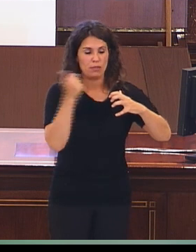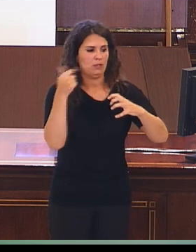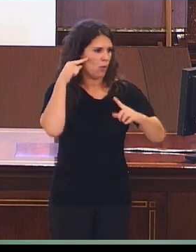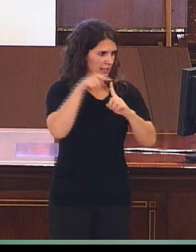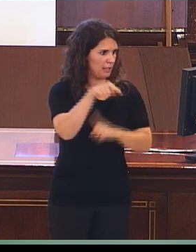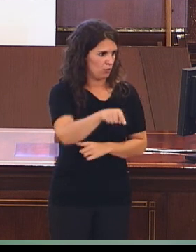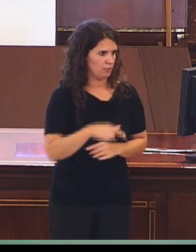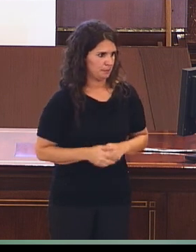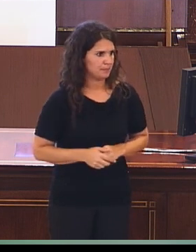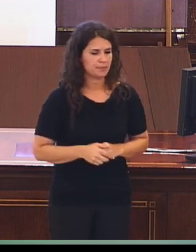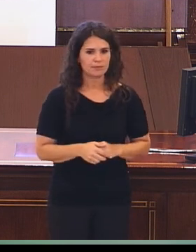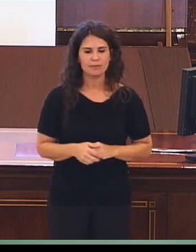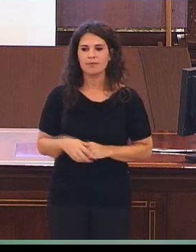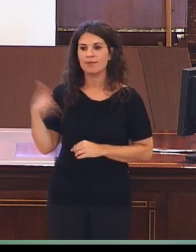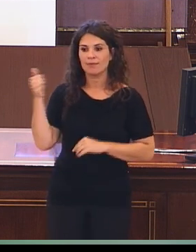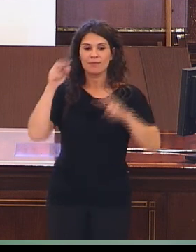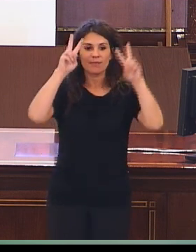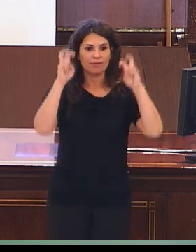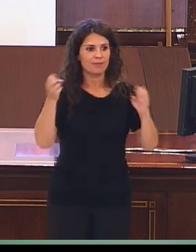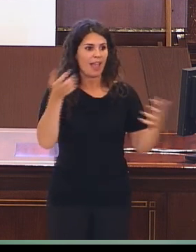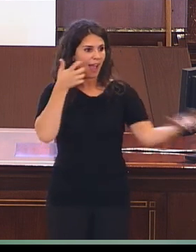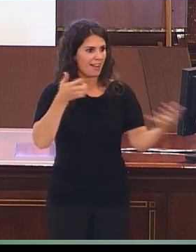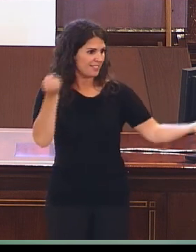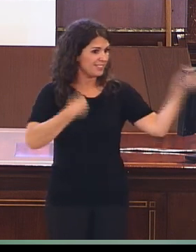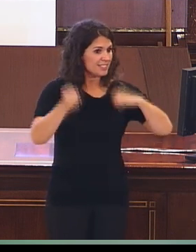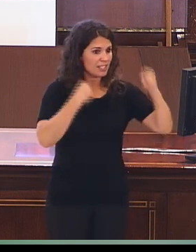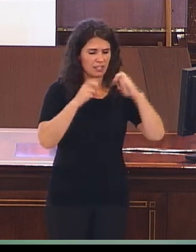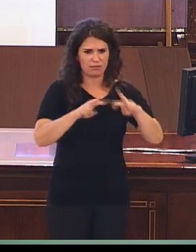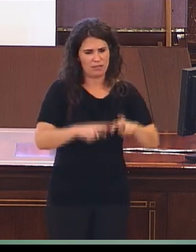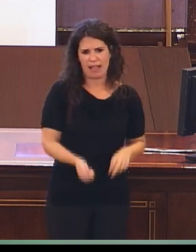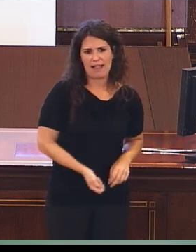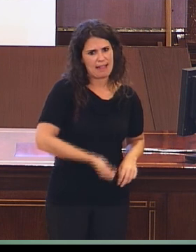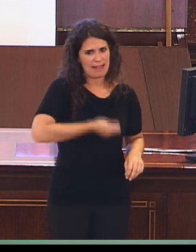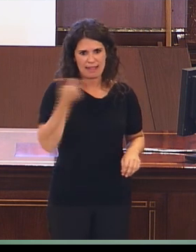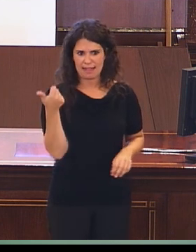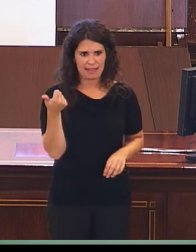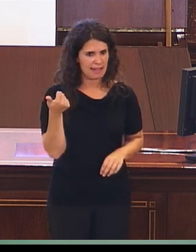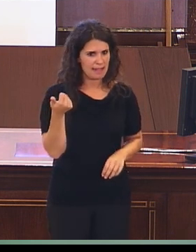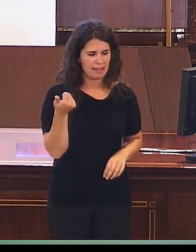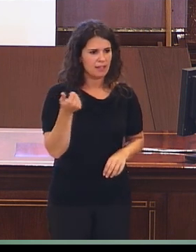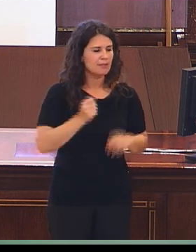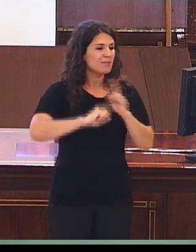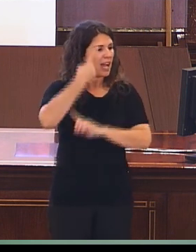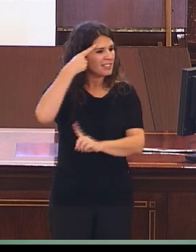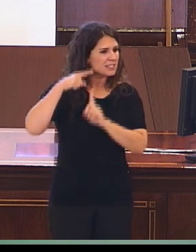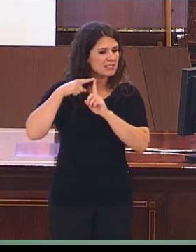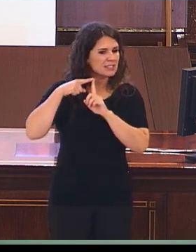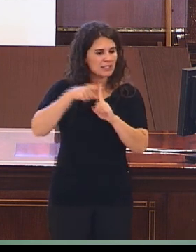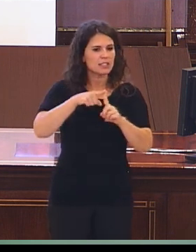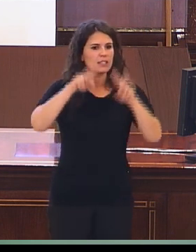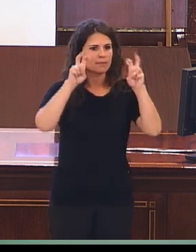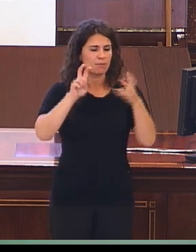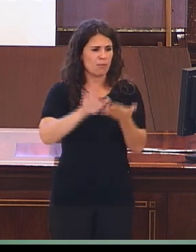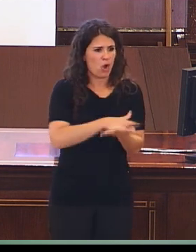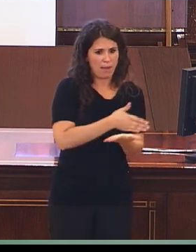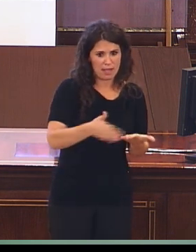A las manifestaciones artísticas se les está dedicando muy poca investigación y, sobre todo, va dirigida al proceso de creación de